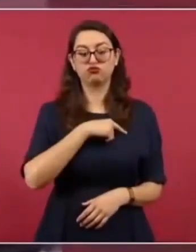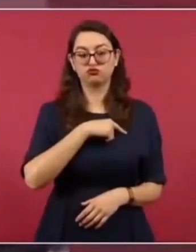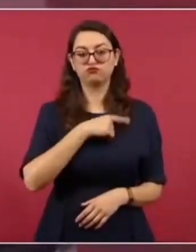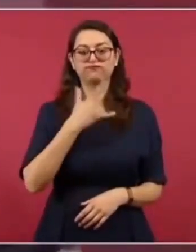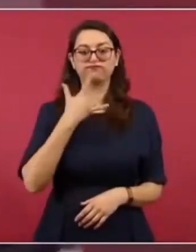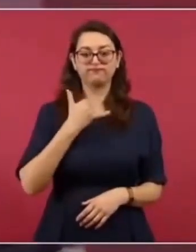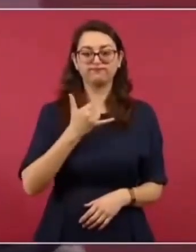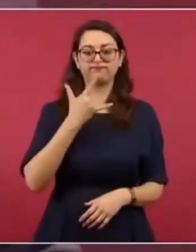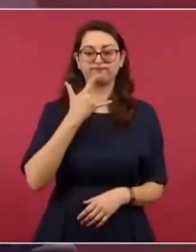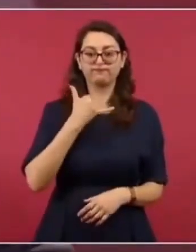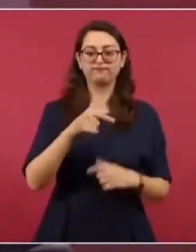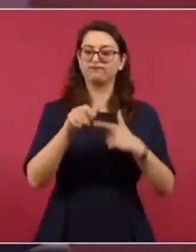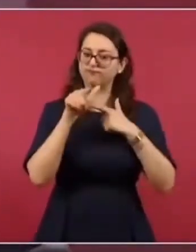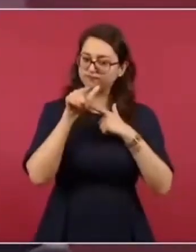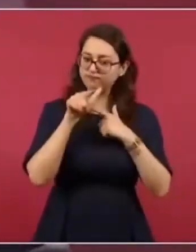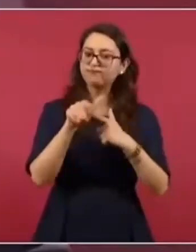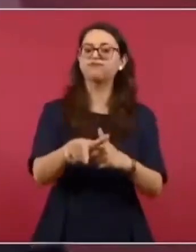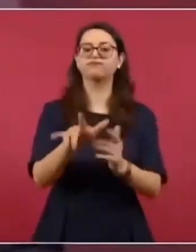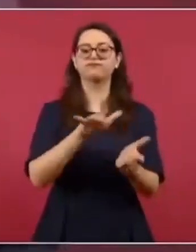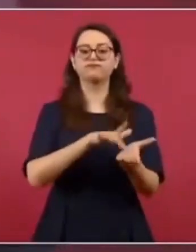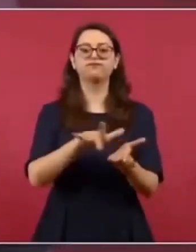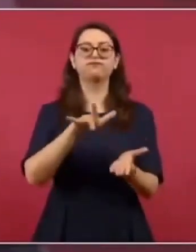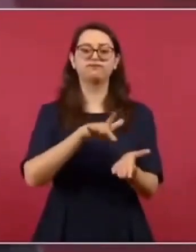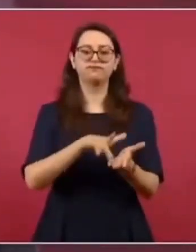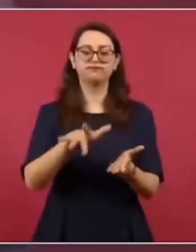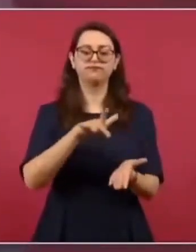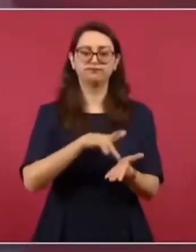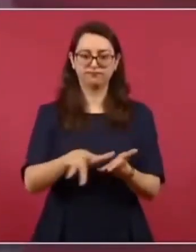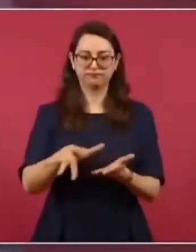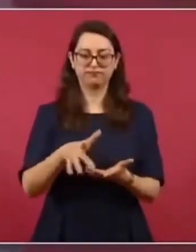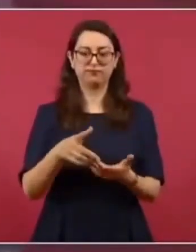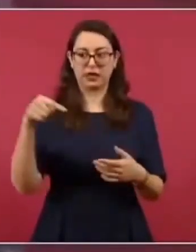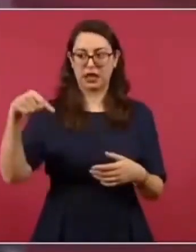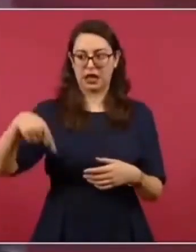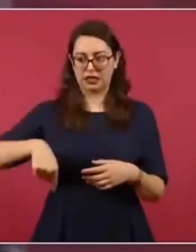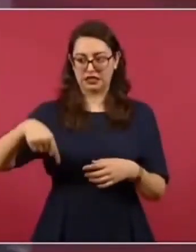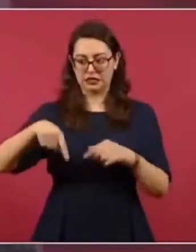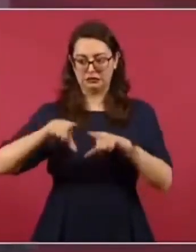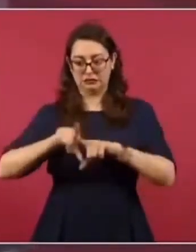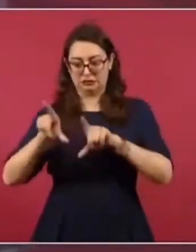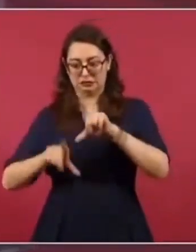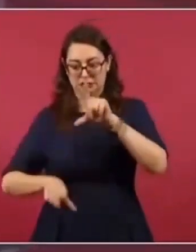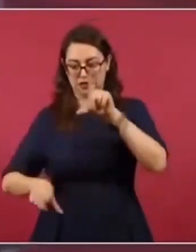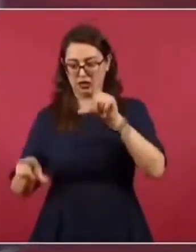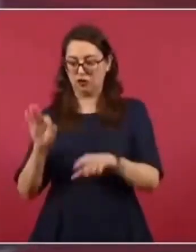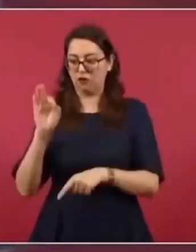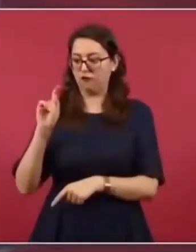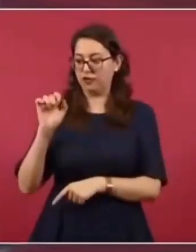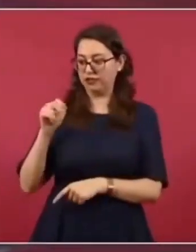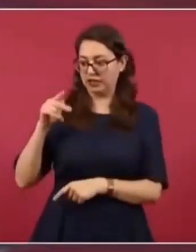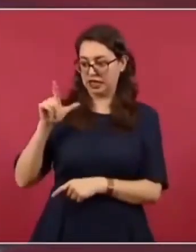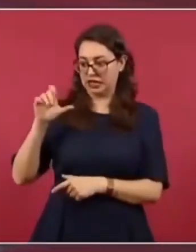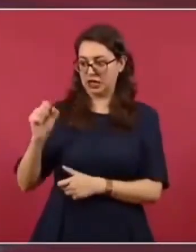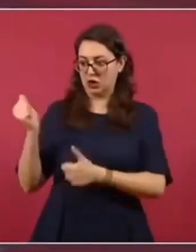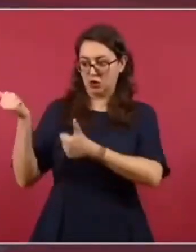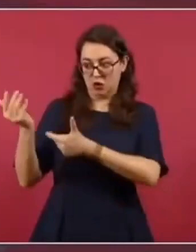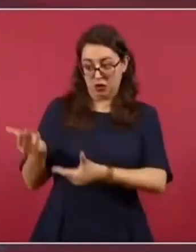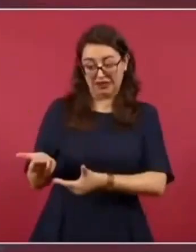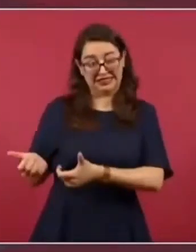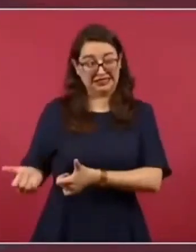para que no llegue el fentanilo, pero que también tomen cuenta